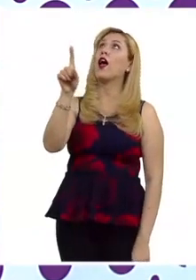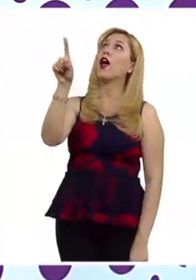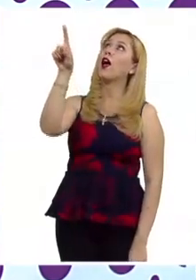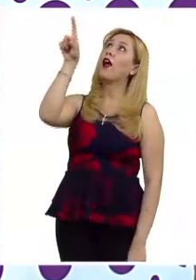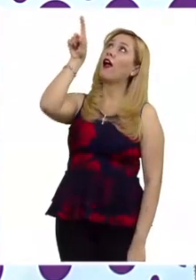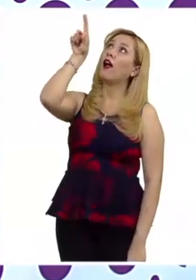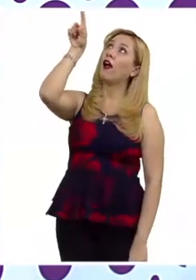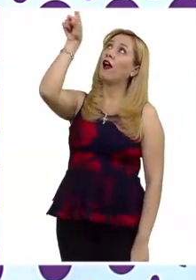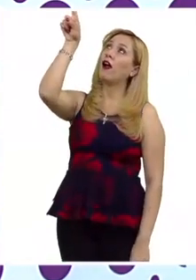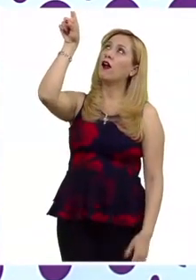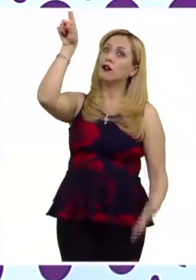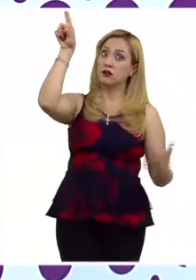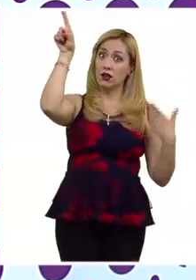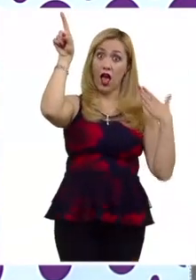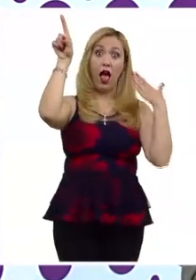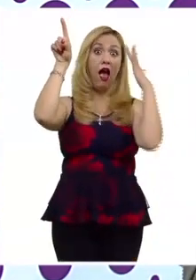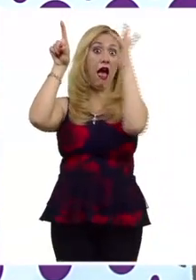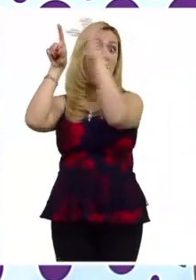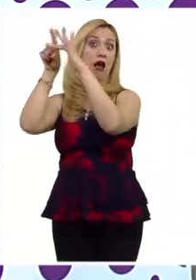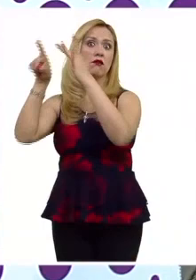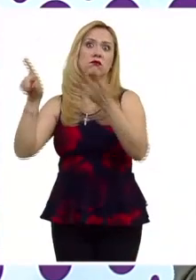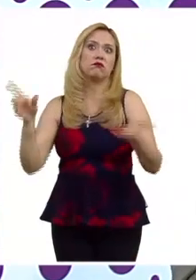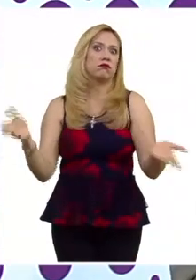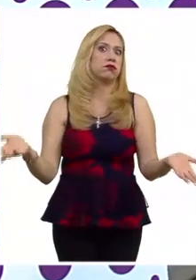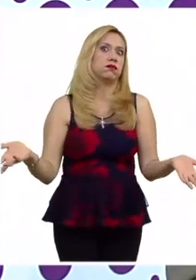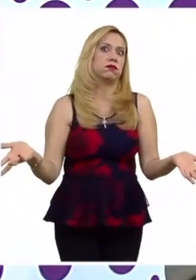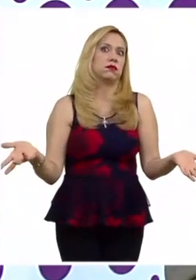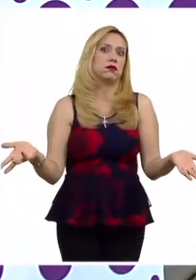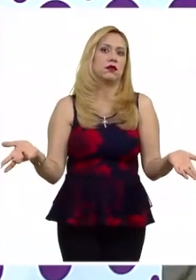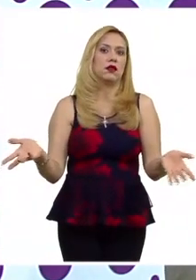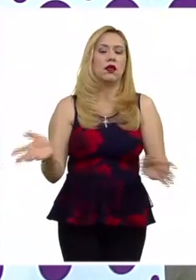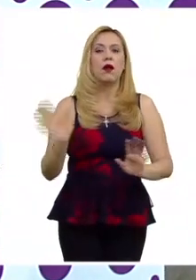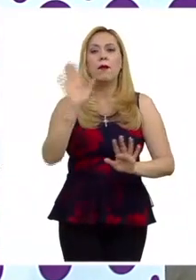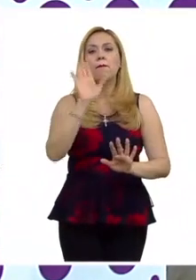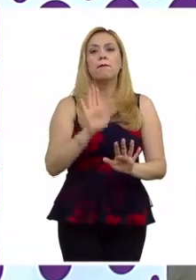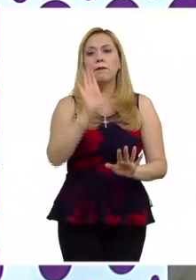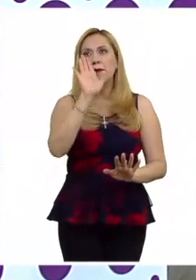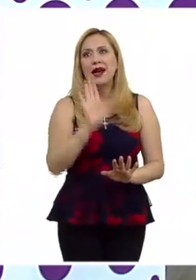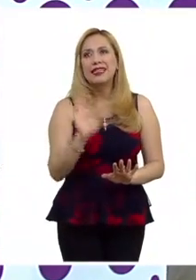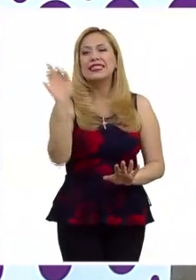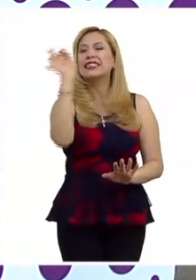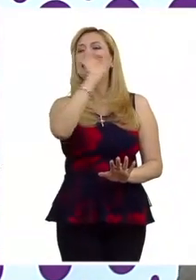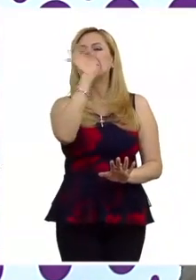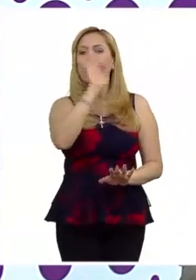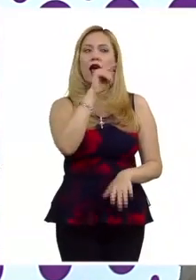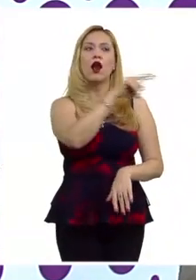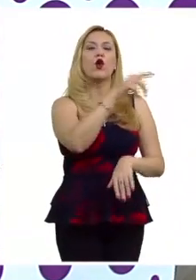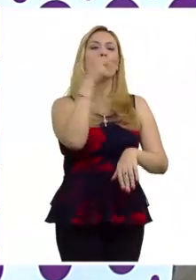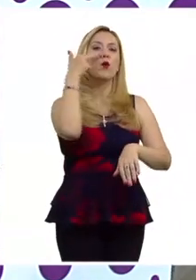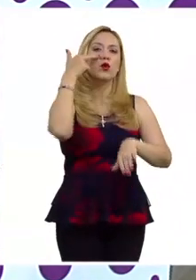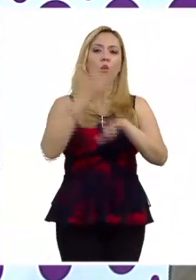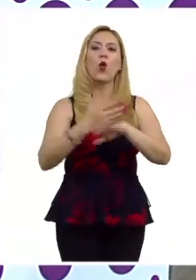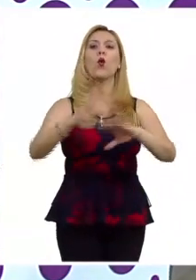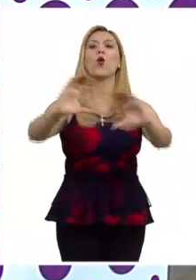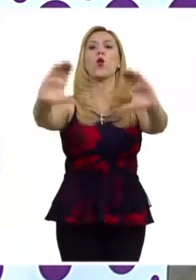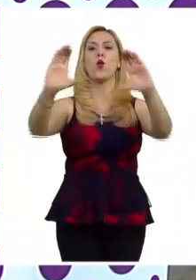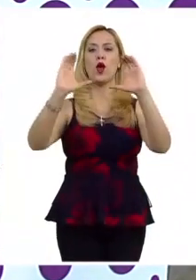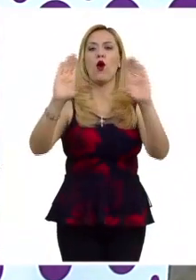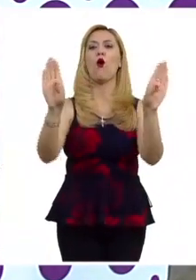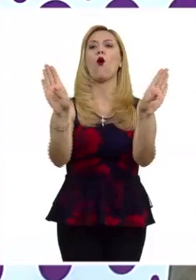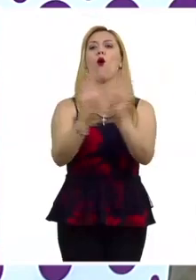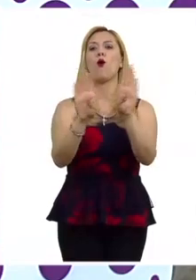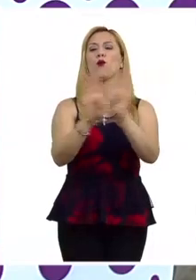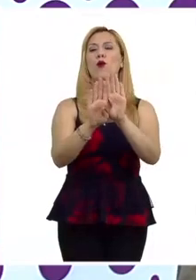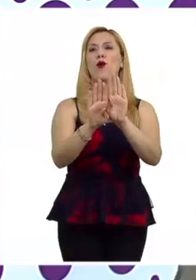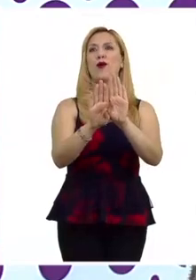al, un síntoma del problema, efectivamente, pudo haber sido sujeto de responsabilidad desde varias perspectivas, siendo la